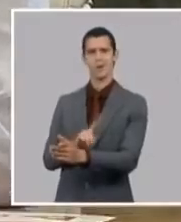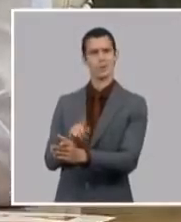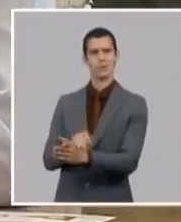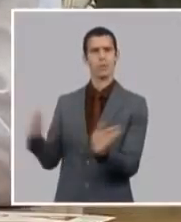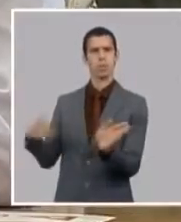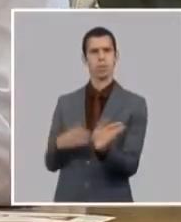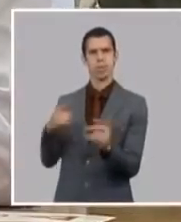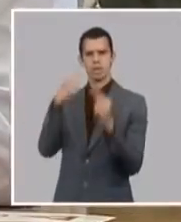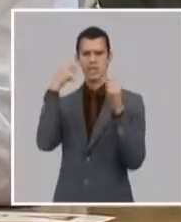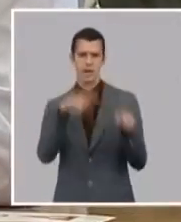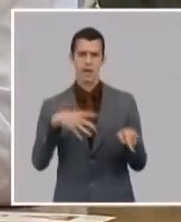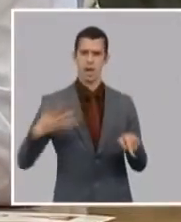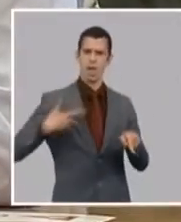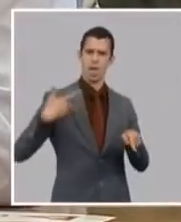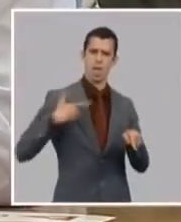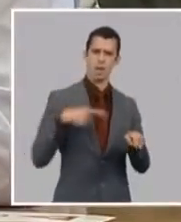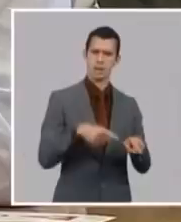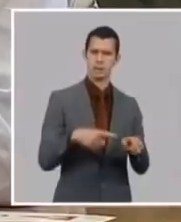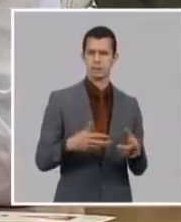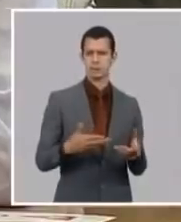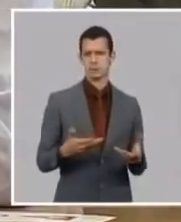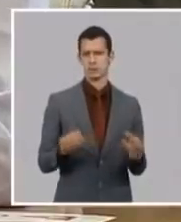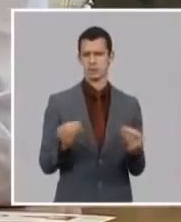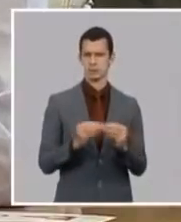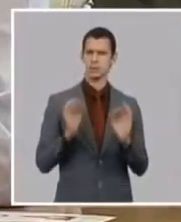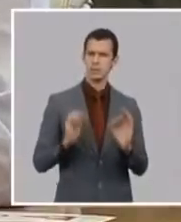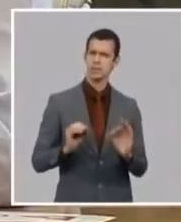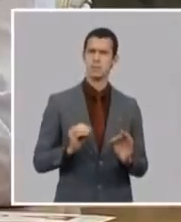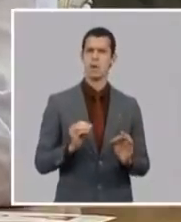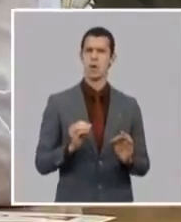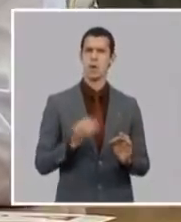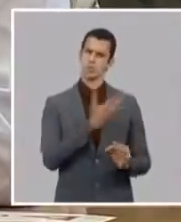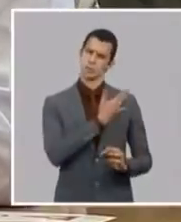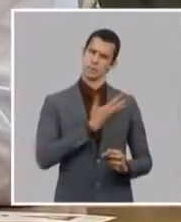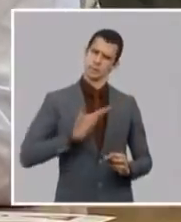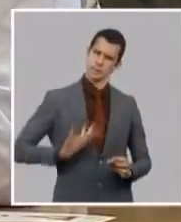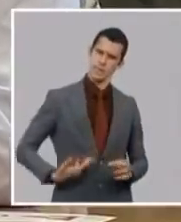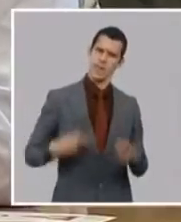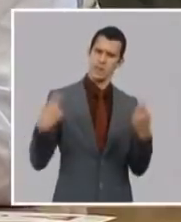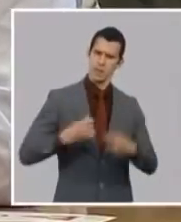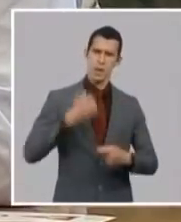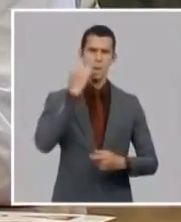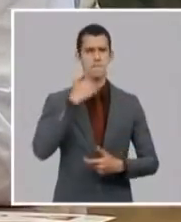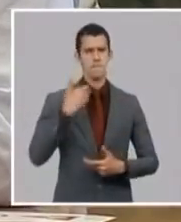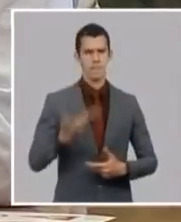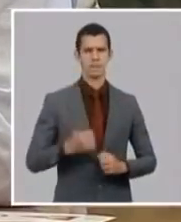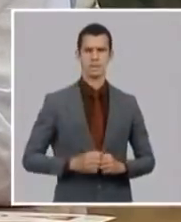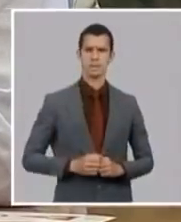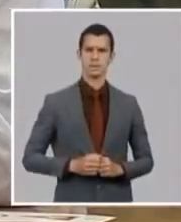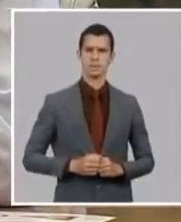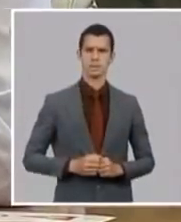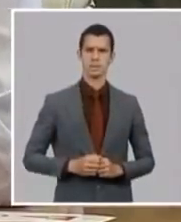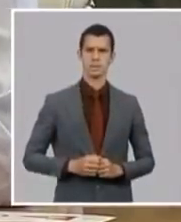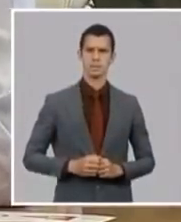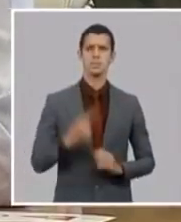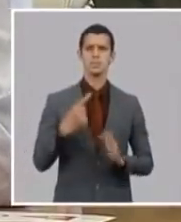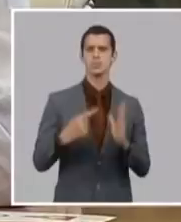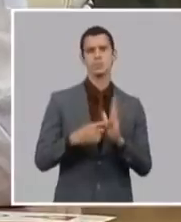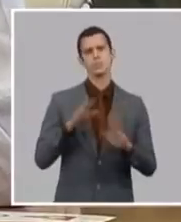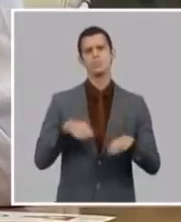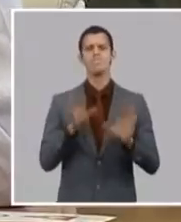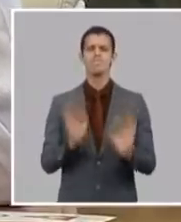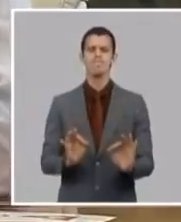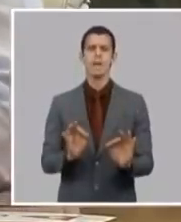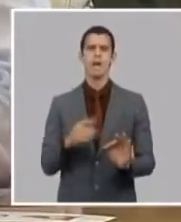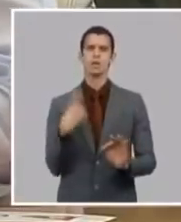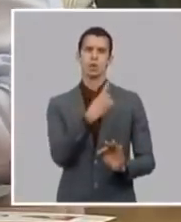sensibilidad hacia esos problemas la argumentación oportuna de esos problemas la respuesta clara y precisa hay problemas que no tenemos